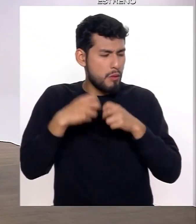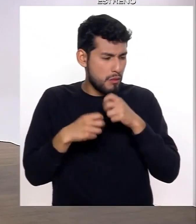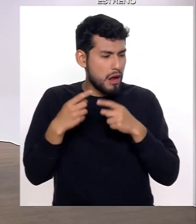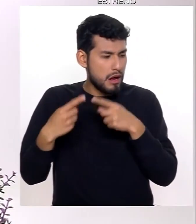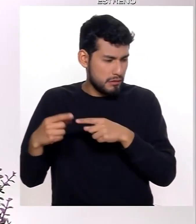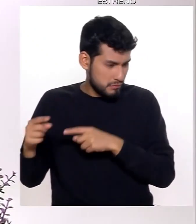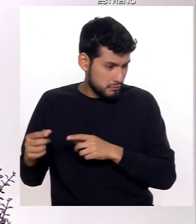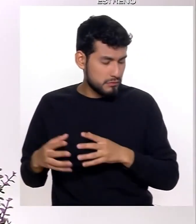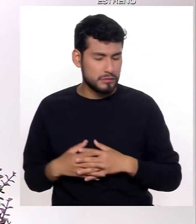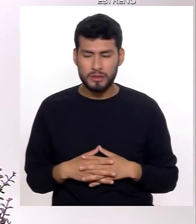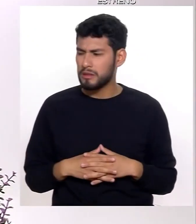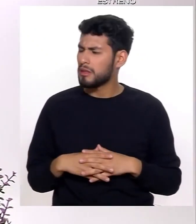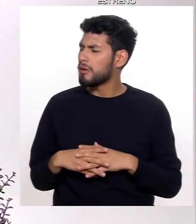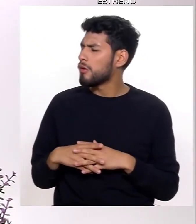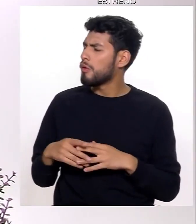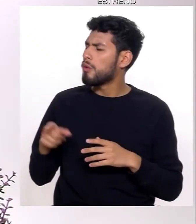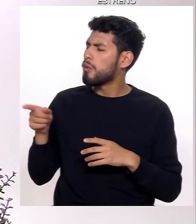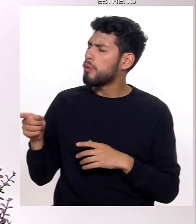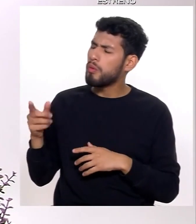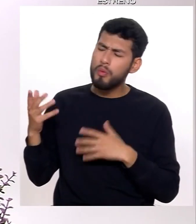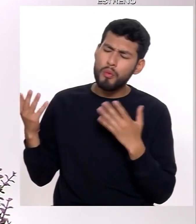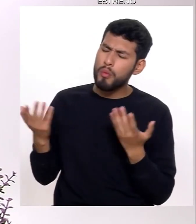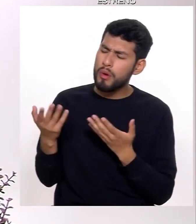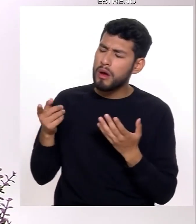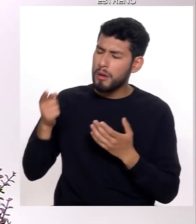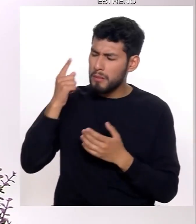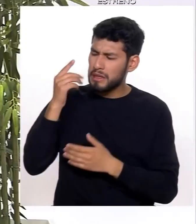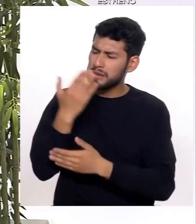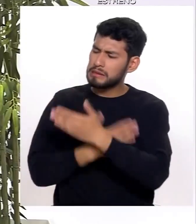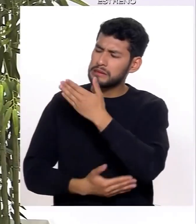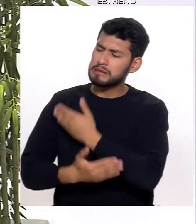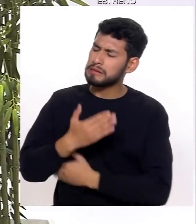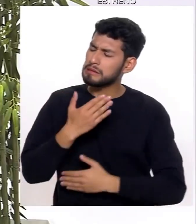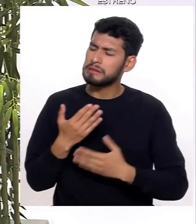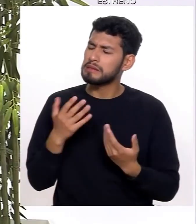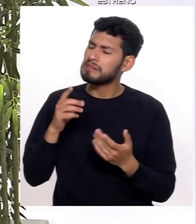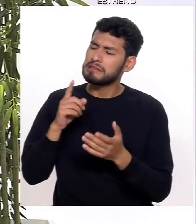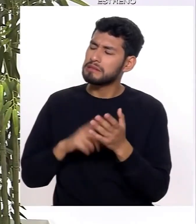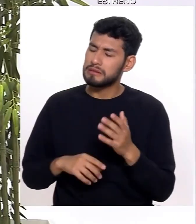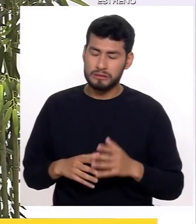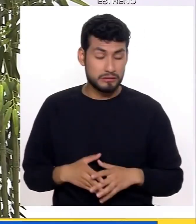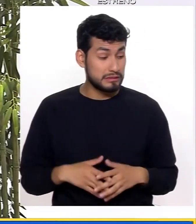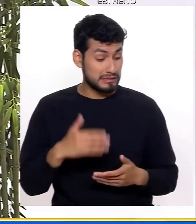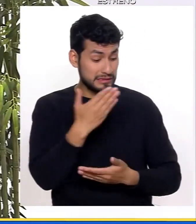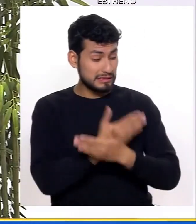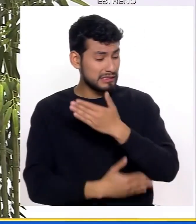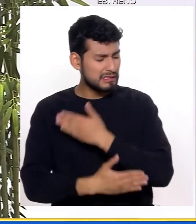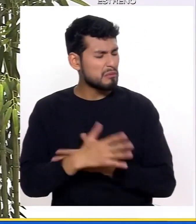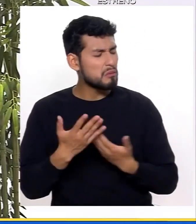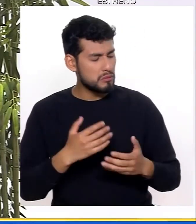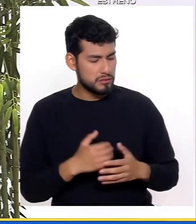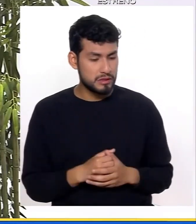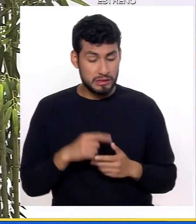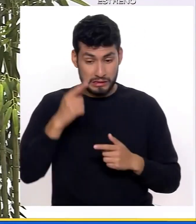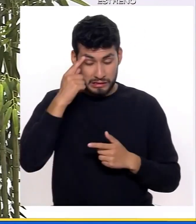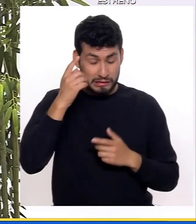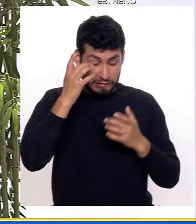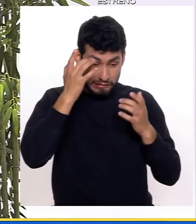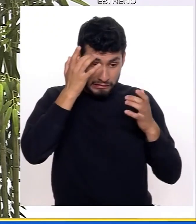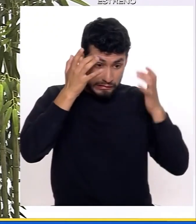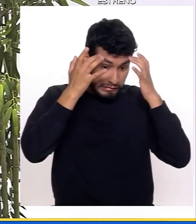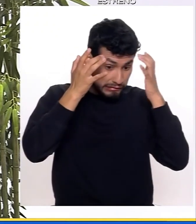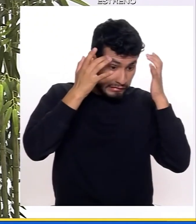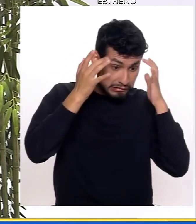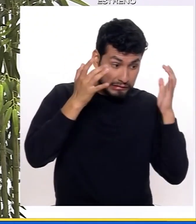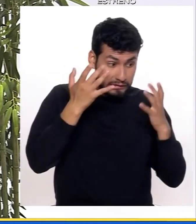pueden tener, ¿no? ¿A cuál considera usted como una discapacidad? En términos, digamos, de discapacidad estamos en los cuadros de psicosis, ¿no?